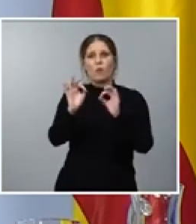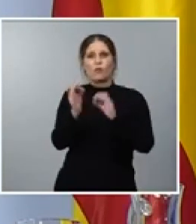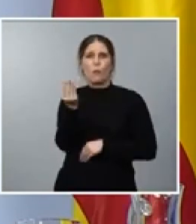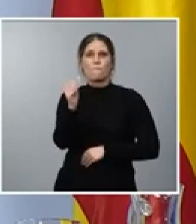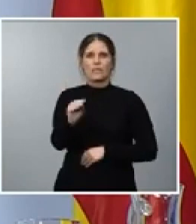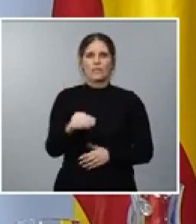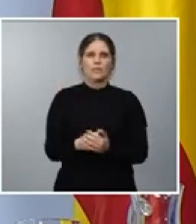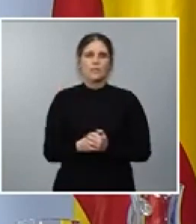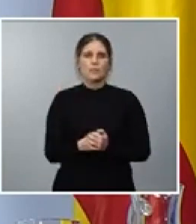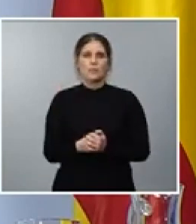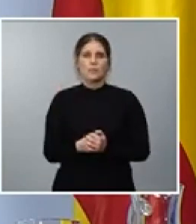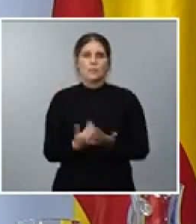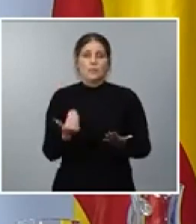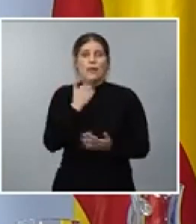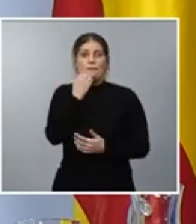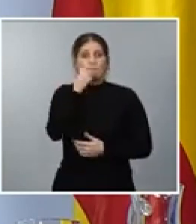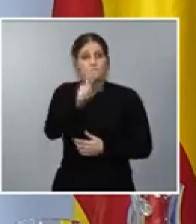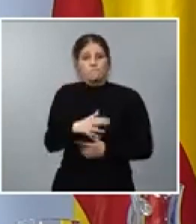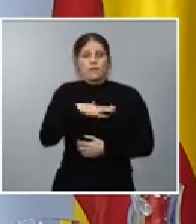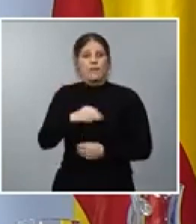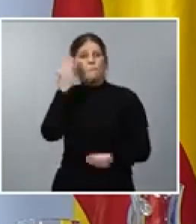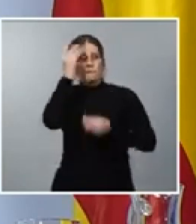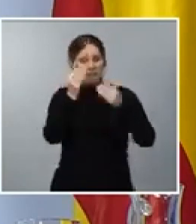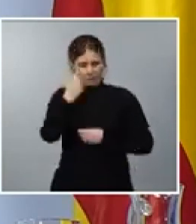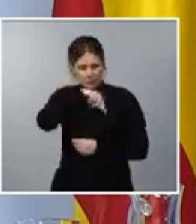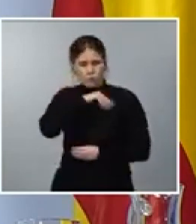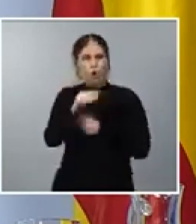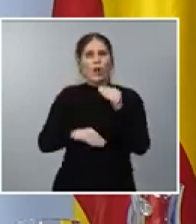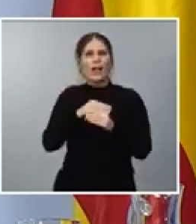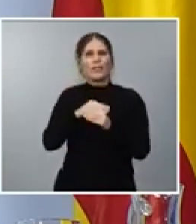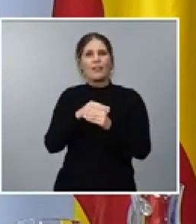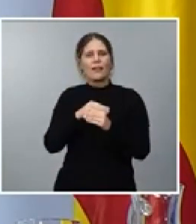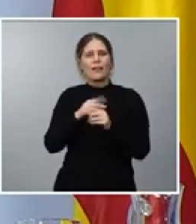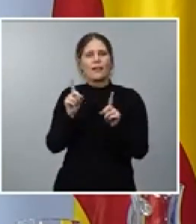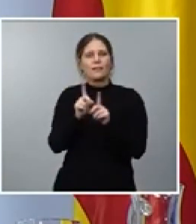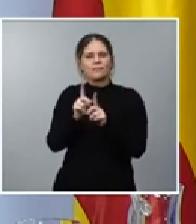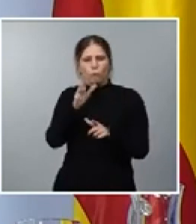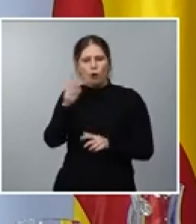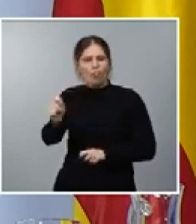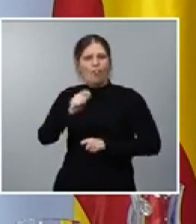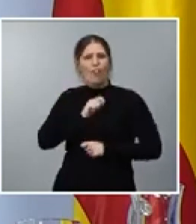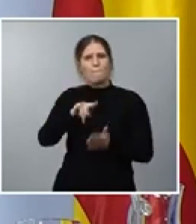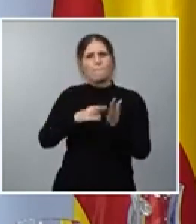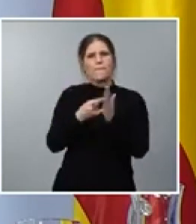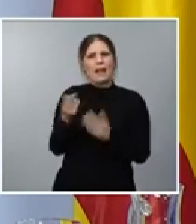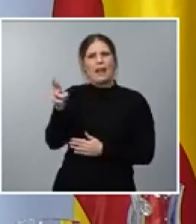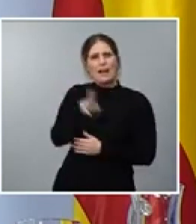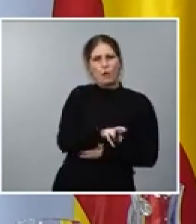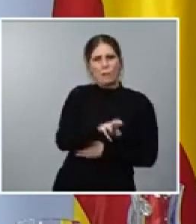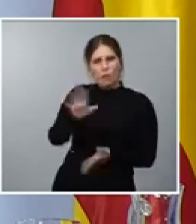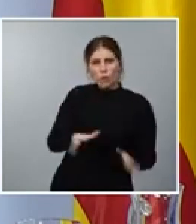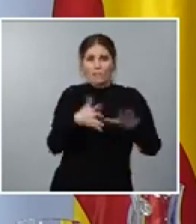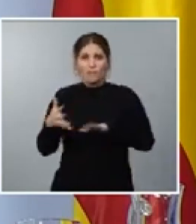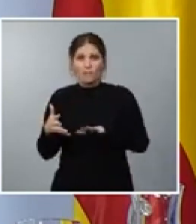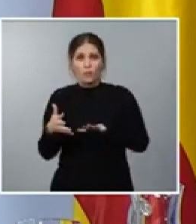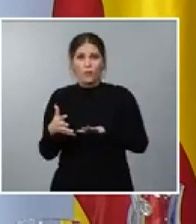Quizás alguien podría pensar que lo estamos haciendo por el impulso que nos está dando el Plan de Recuperación, Transformación